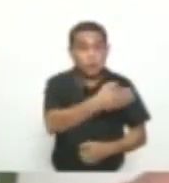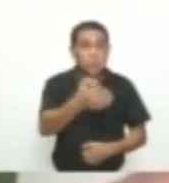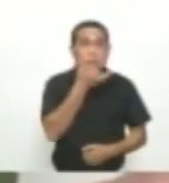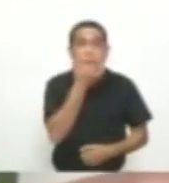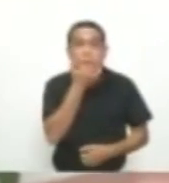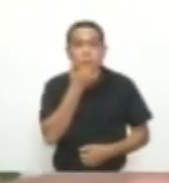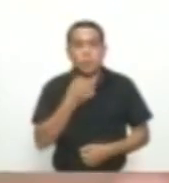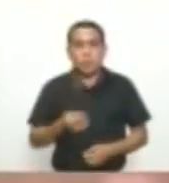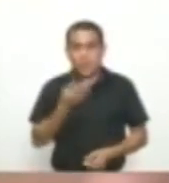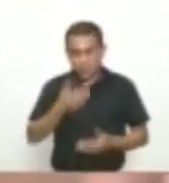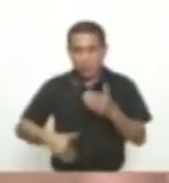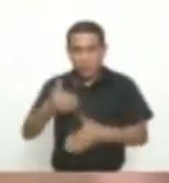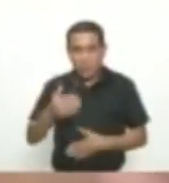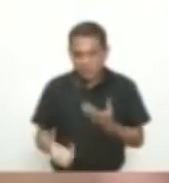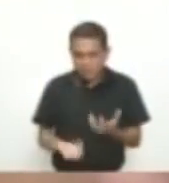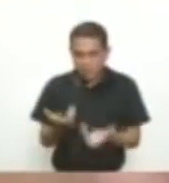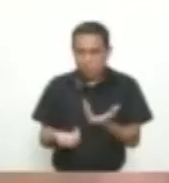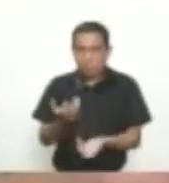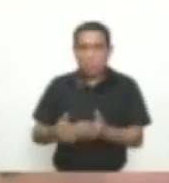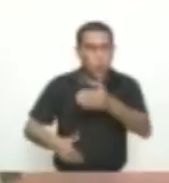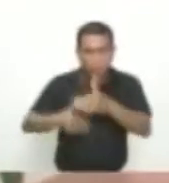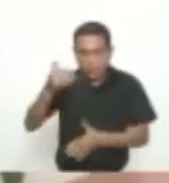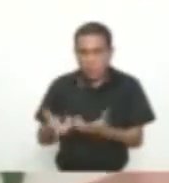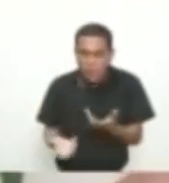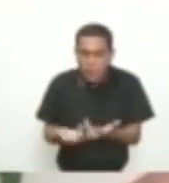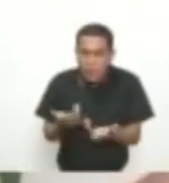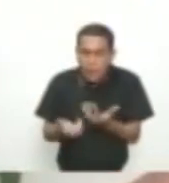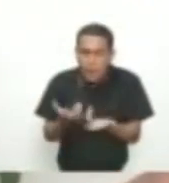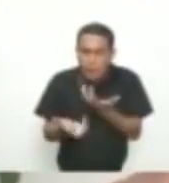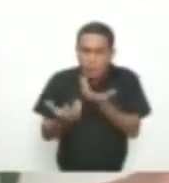Las brasas Y demás Con un